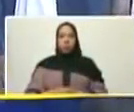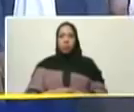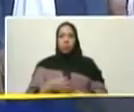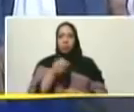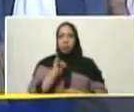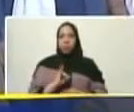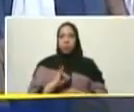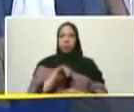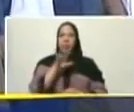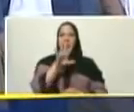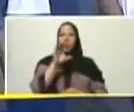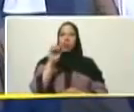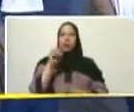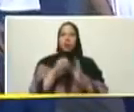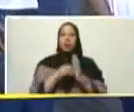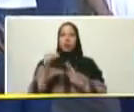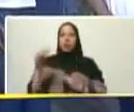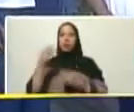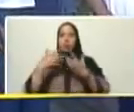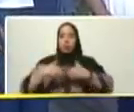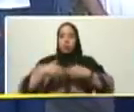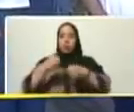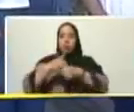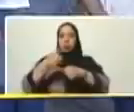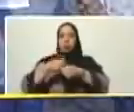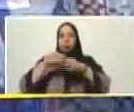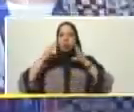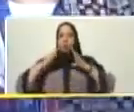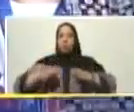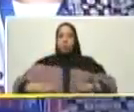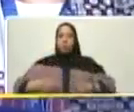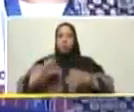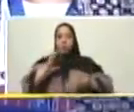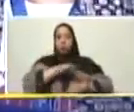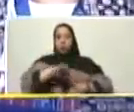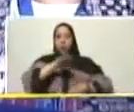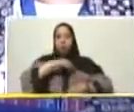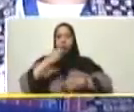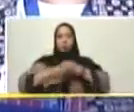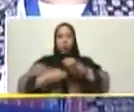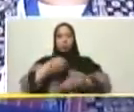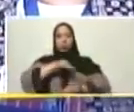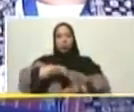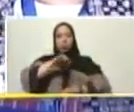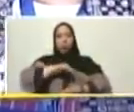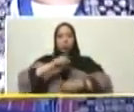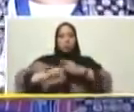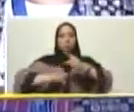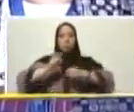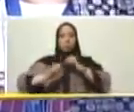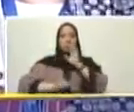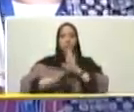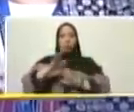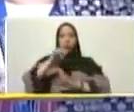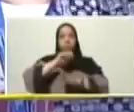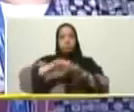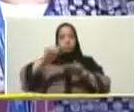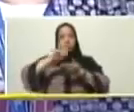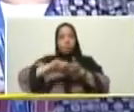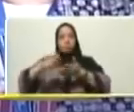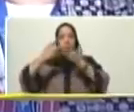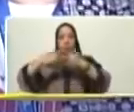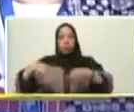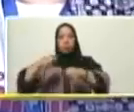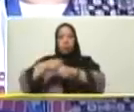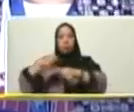503 emprendedores y emprendedoras en socioproductivo que ya lo tenemos censado y trabajando con el